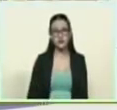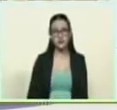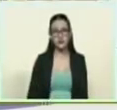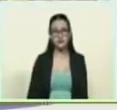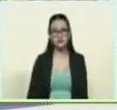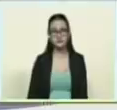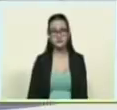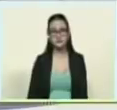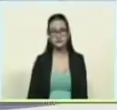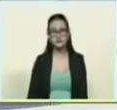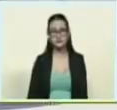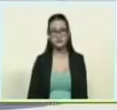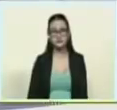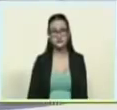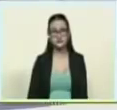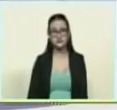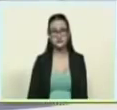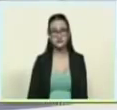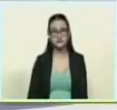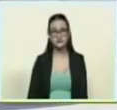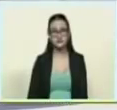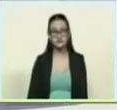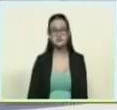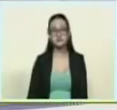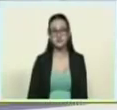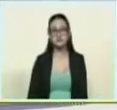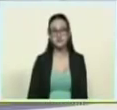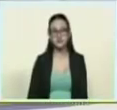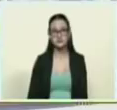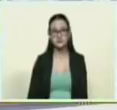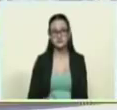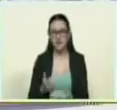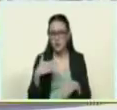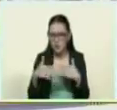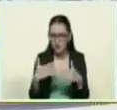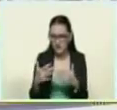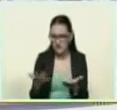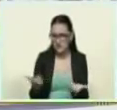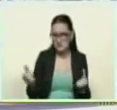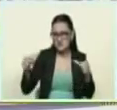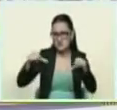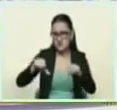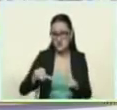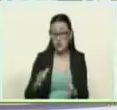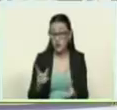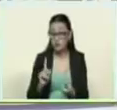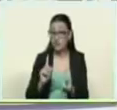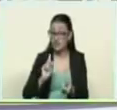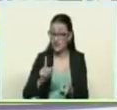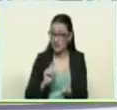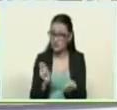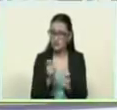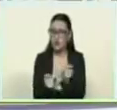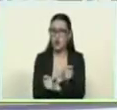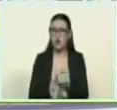ética podrida de un proceso de descomposición que tenemos que revertir.